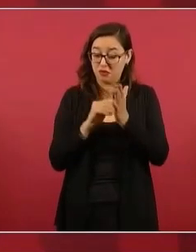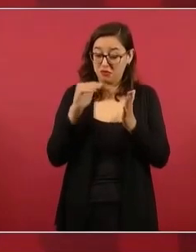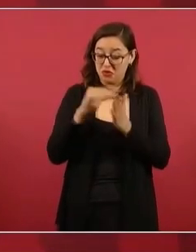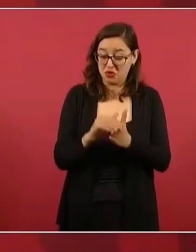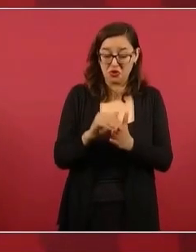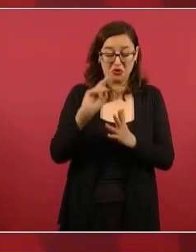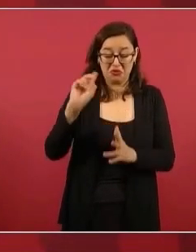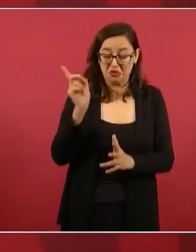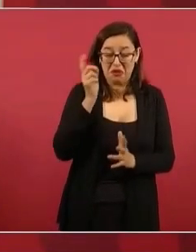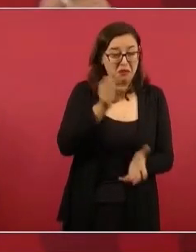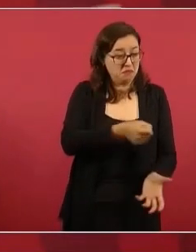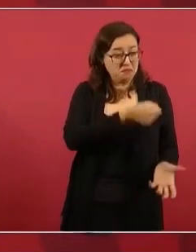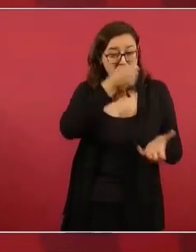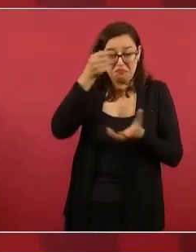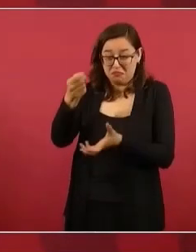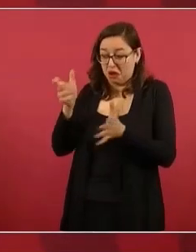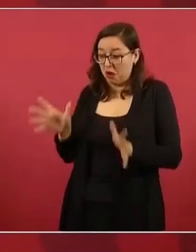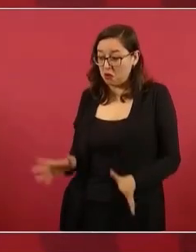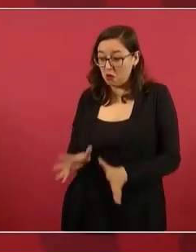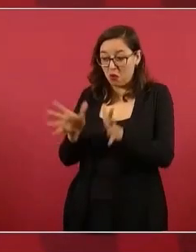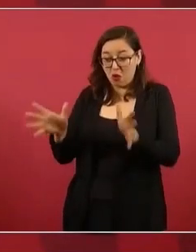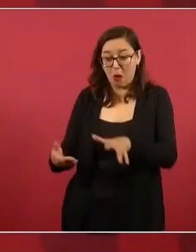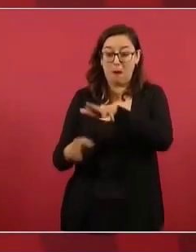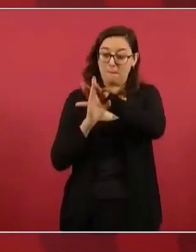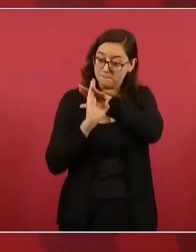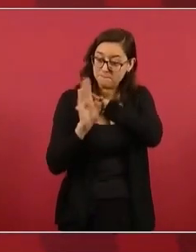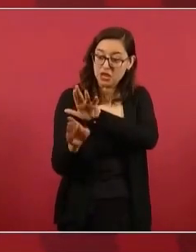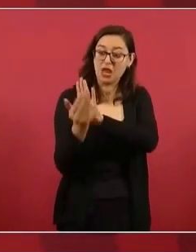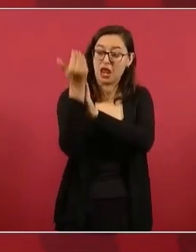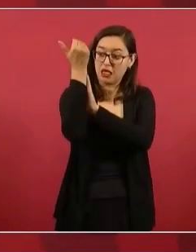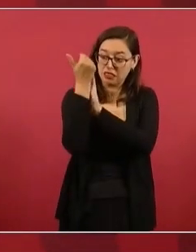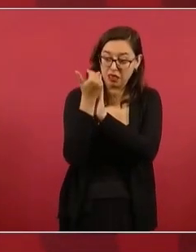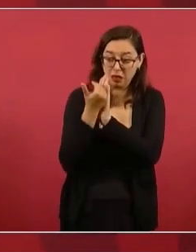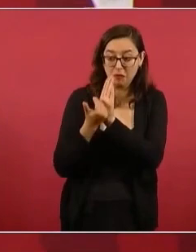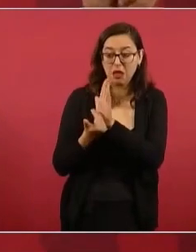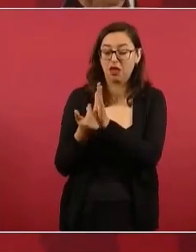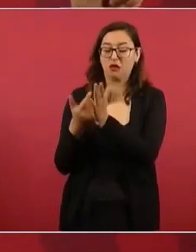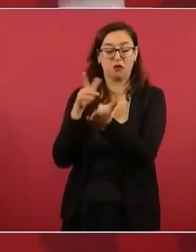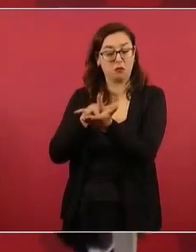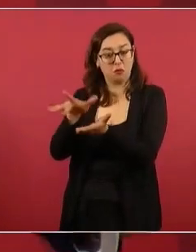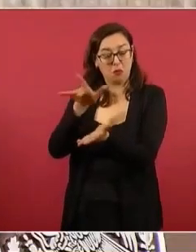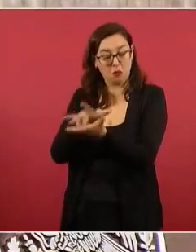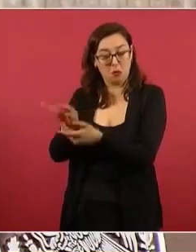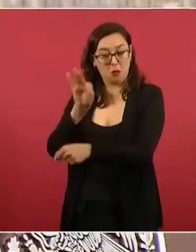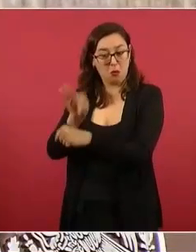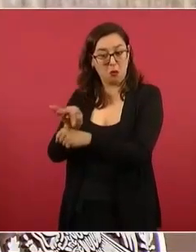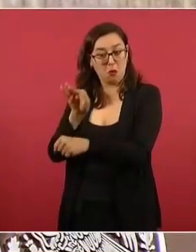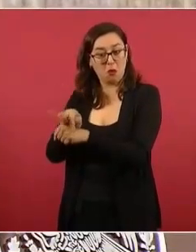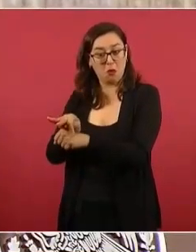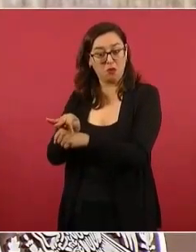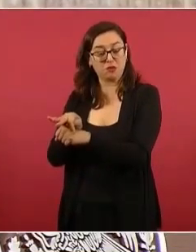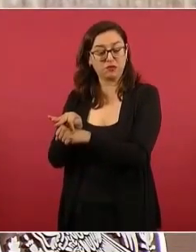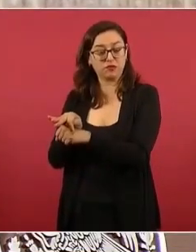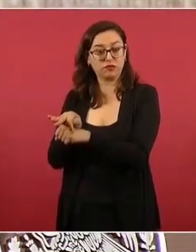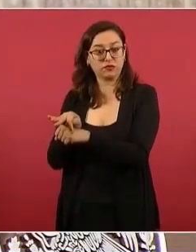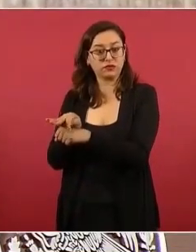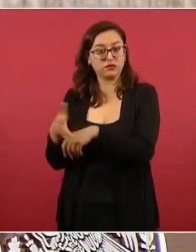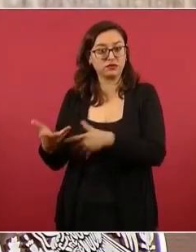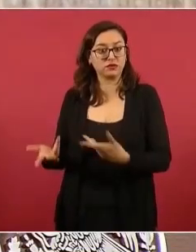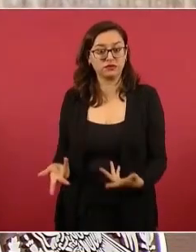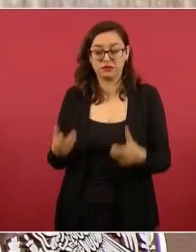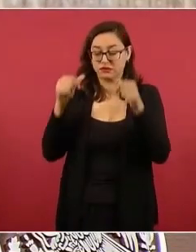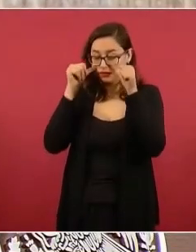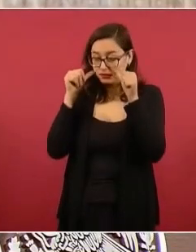para enfrentar en atención